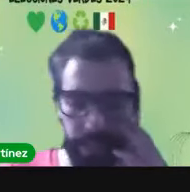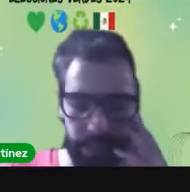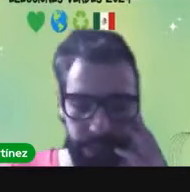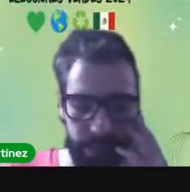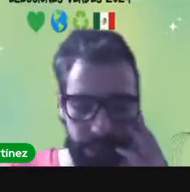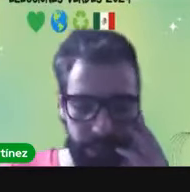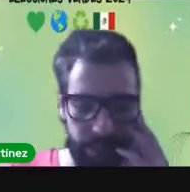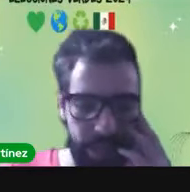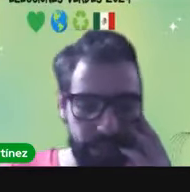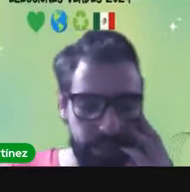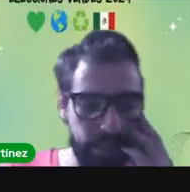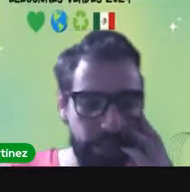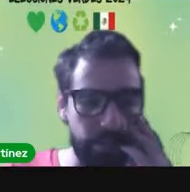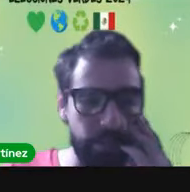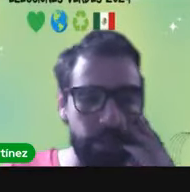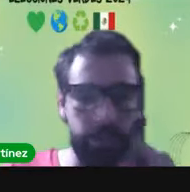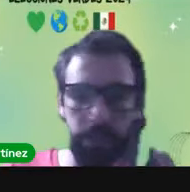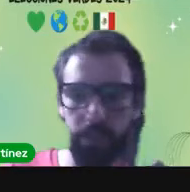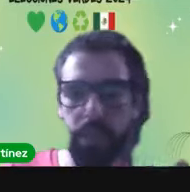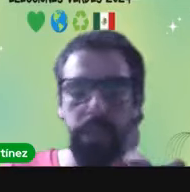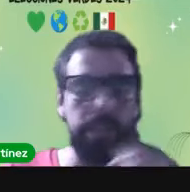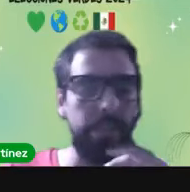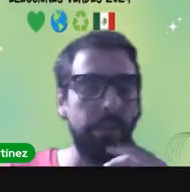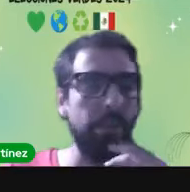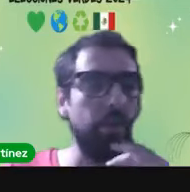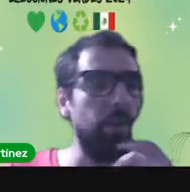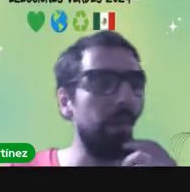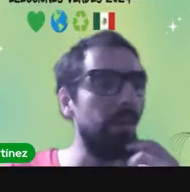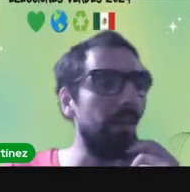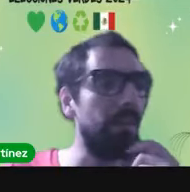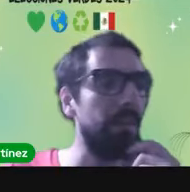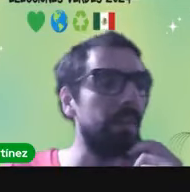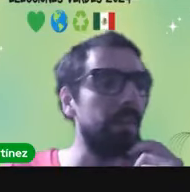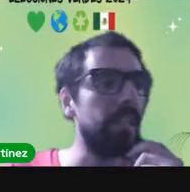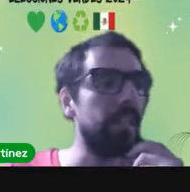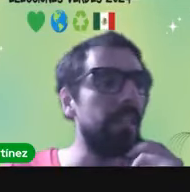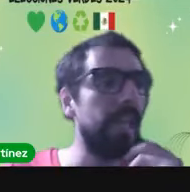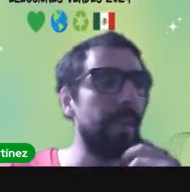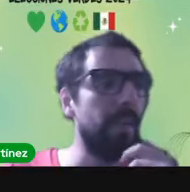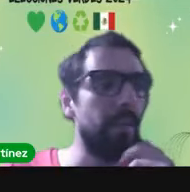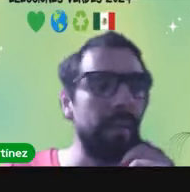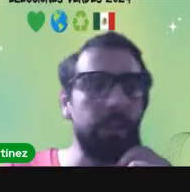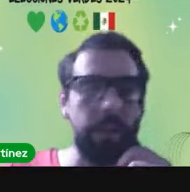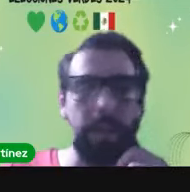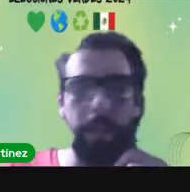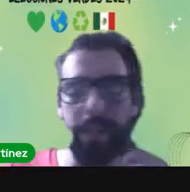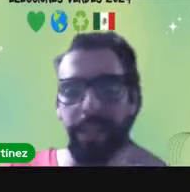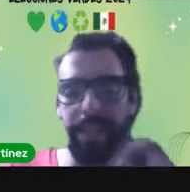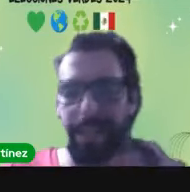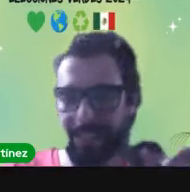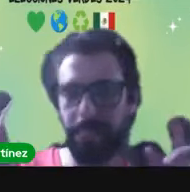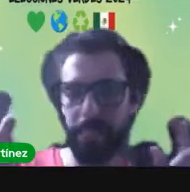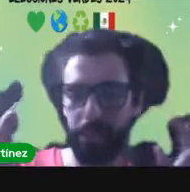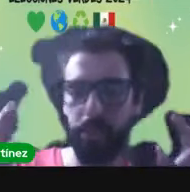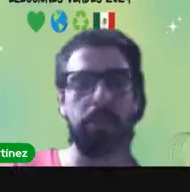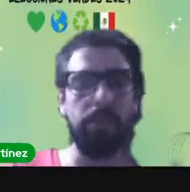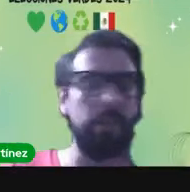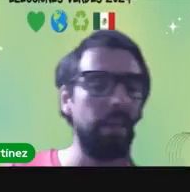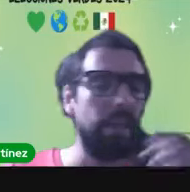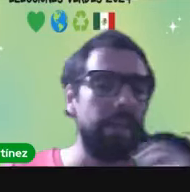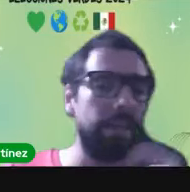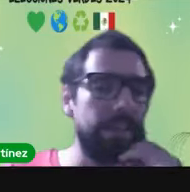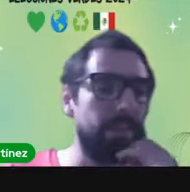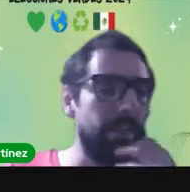finanzas o esta cuestión de visión de desarrollo económico y pues sigue predominando claramente el crecimiento económico